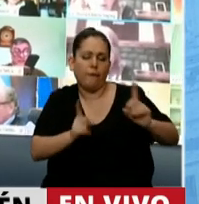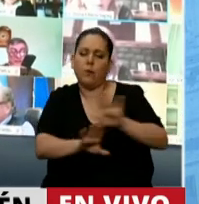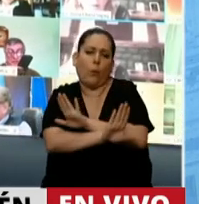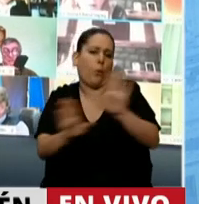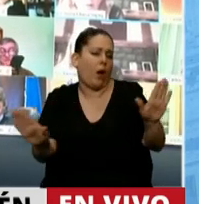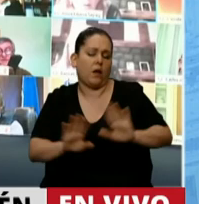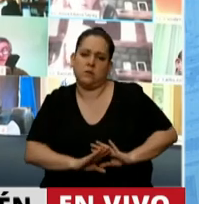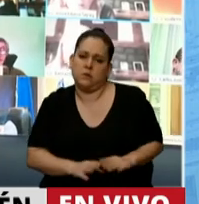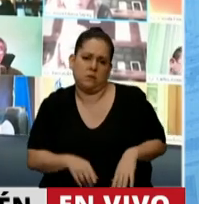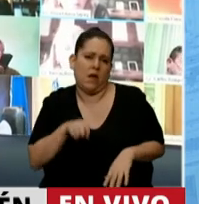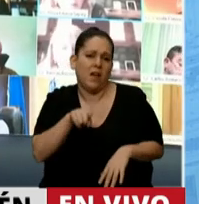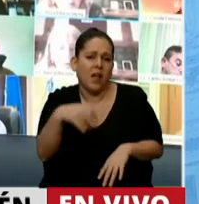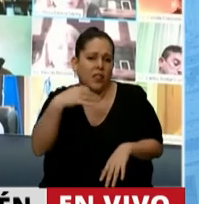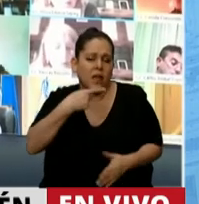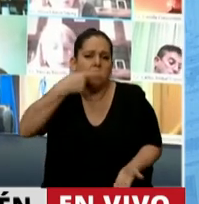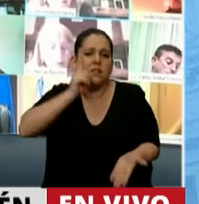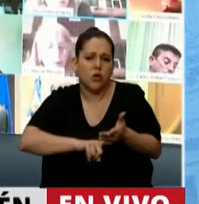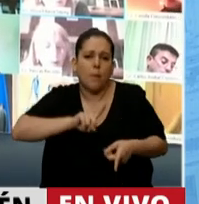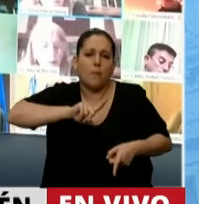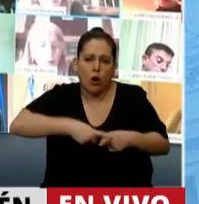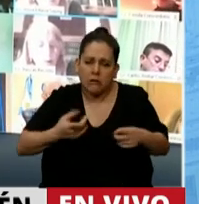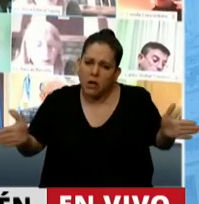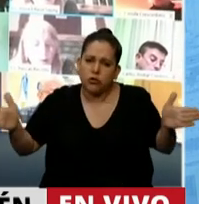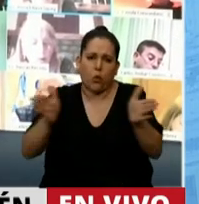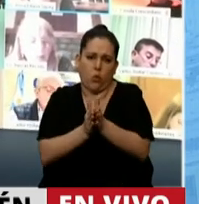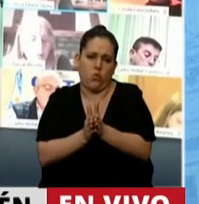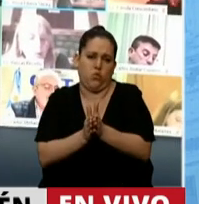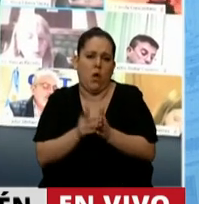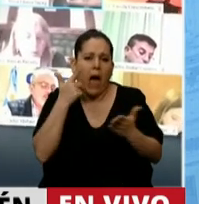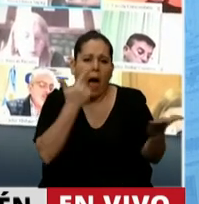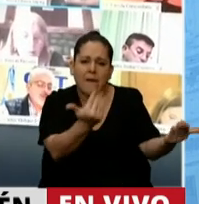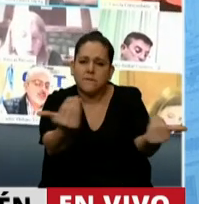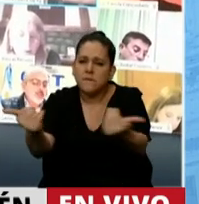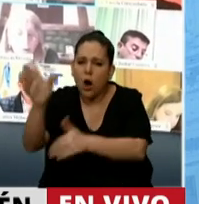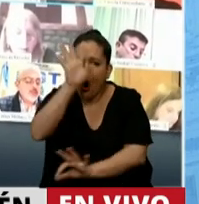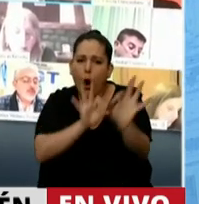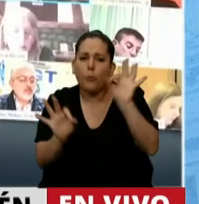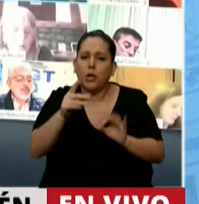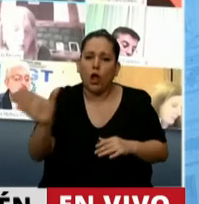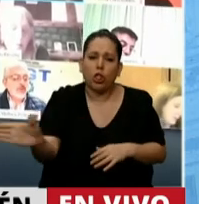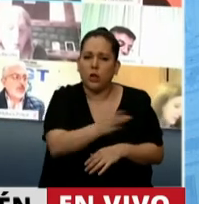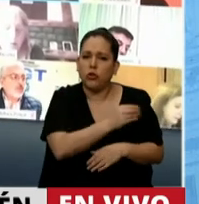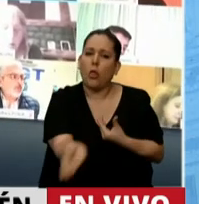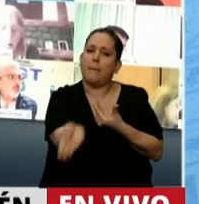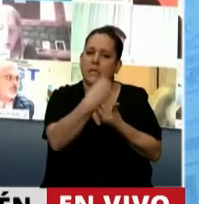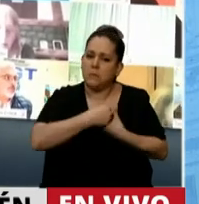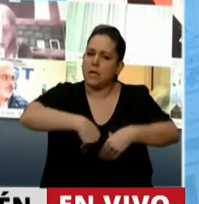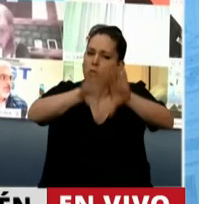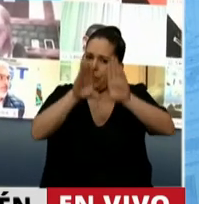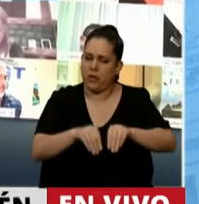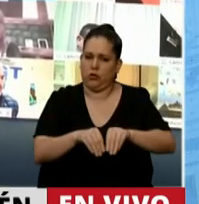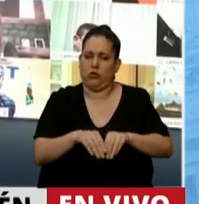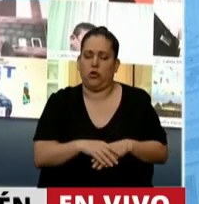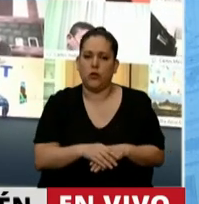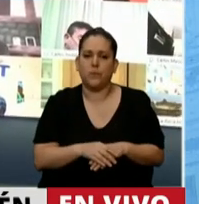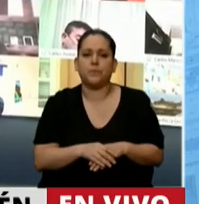consensuar políticas de Estado entre todos, escuchando todas las voces y promoviendo la participación. Señor Presidente,